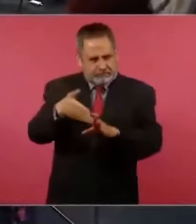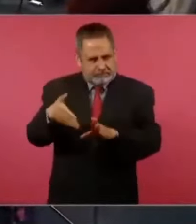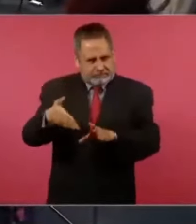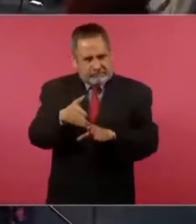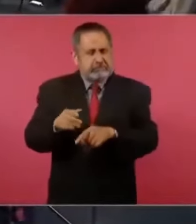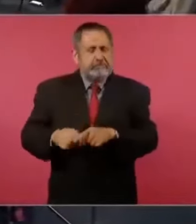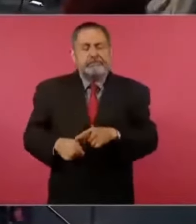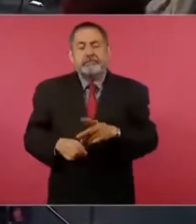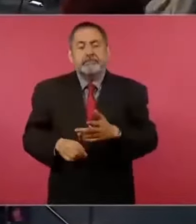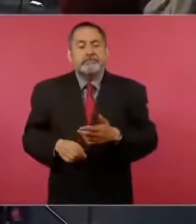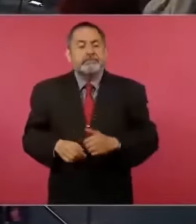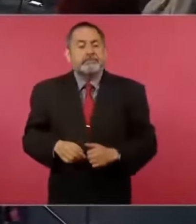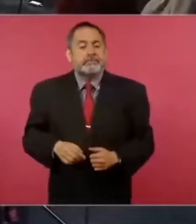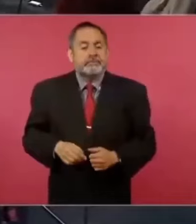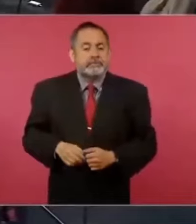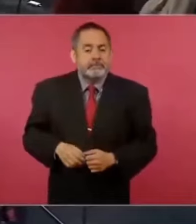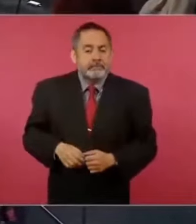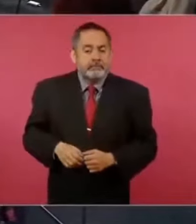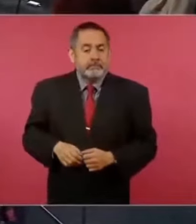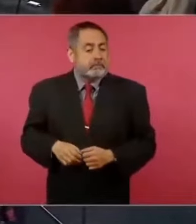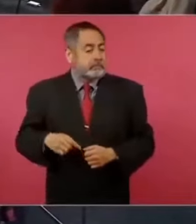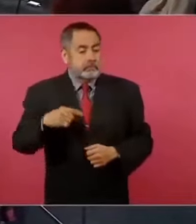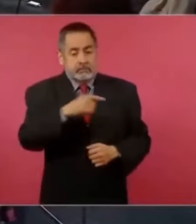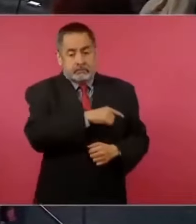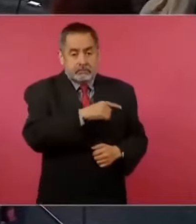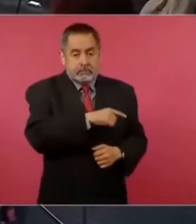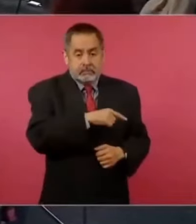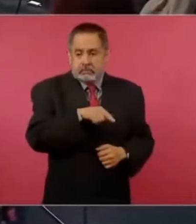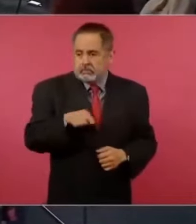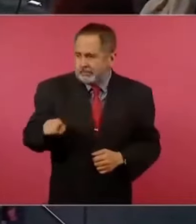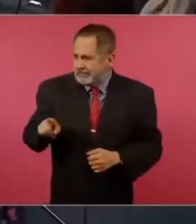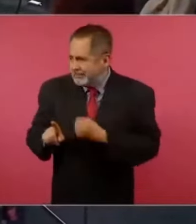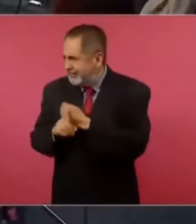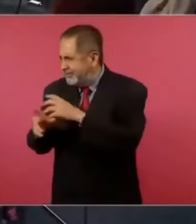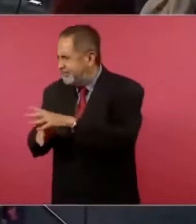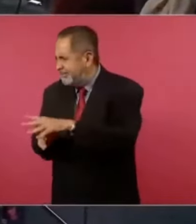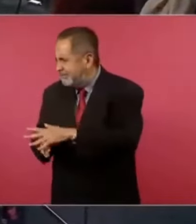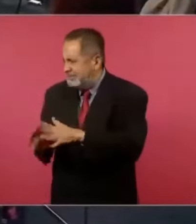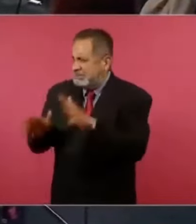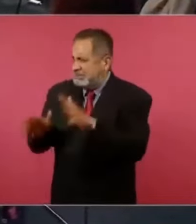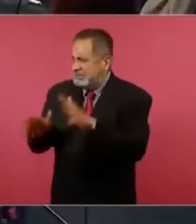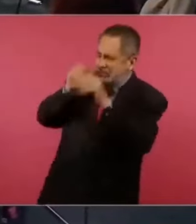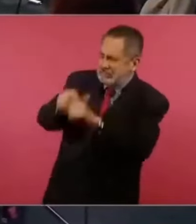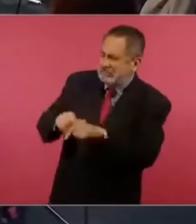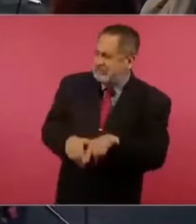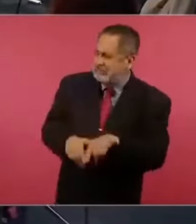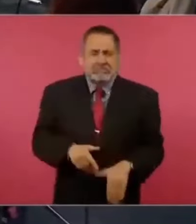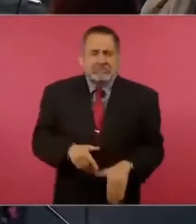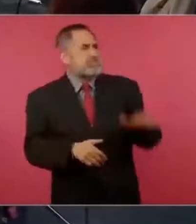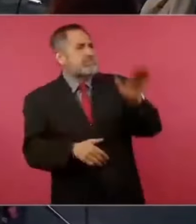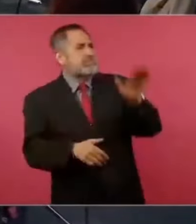el que fueran a buscar a un príncipe extranjero para gobernar México